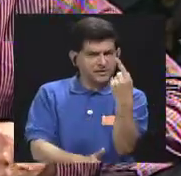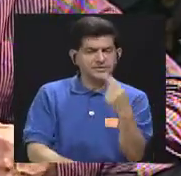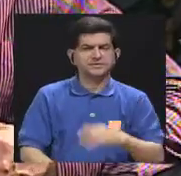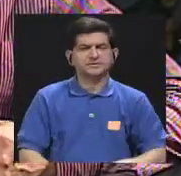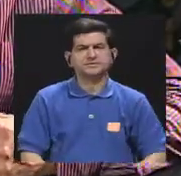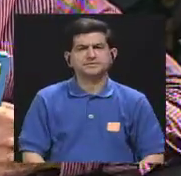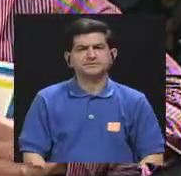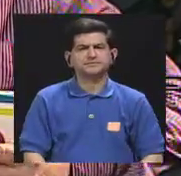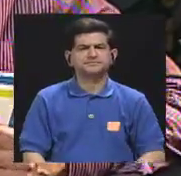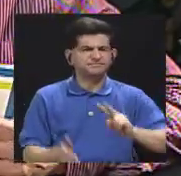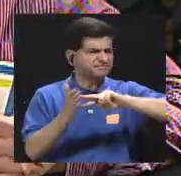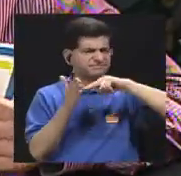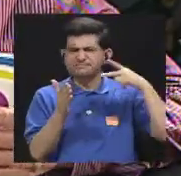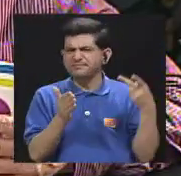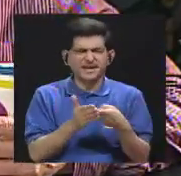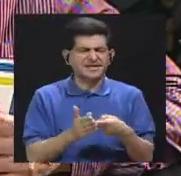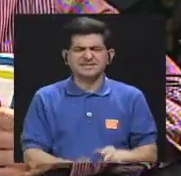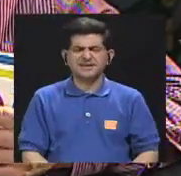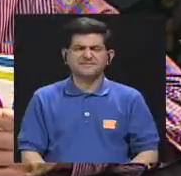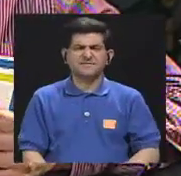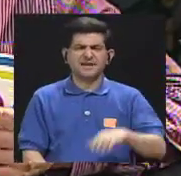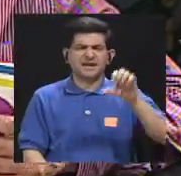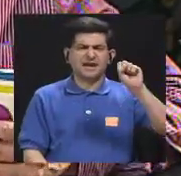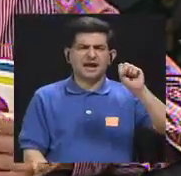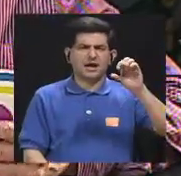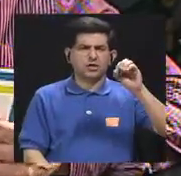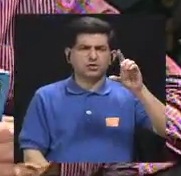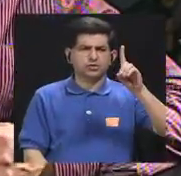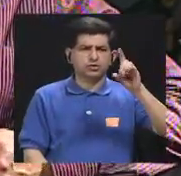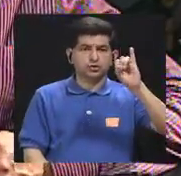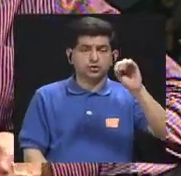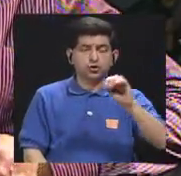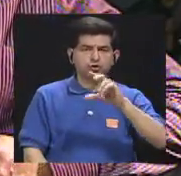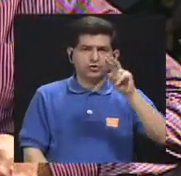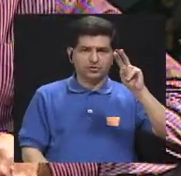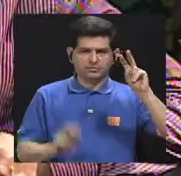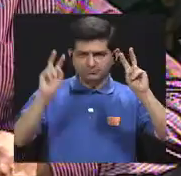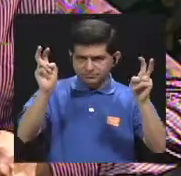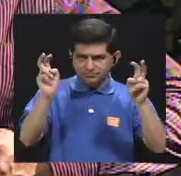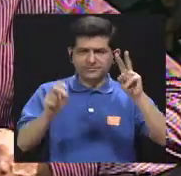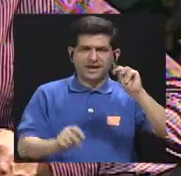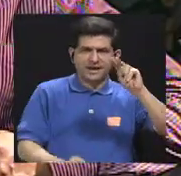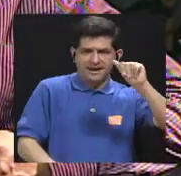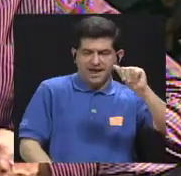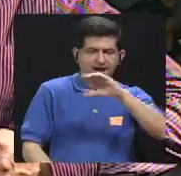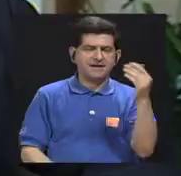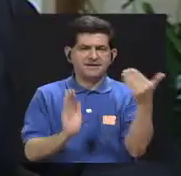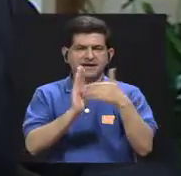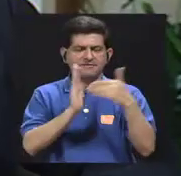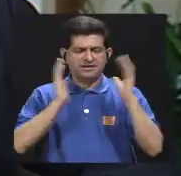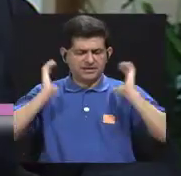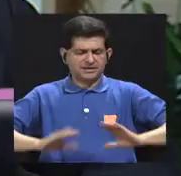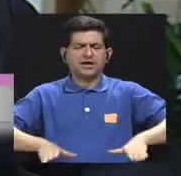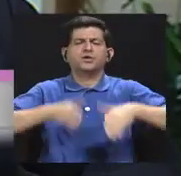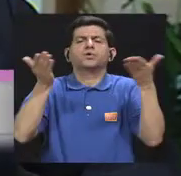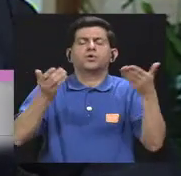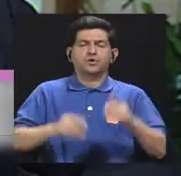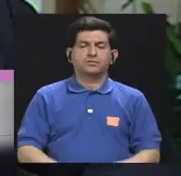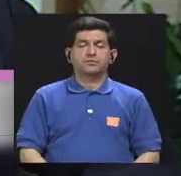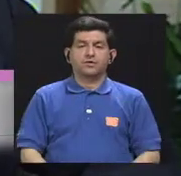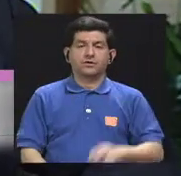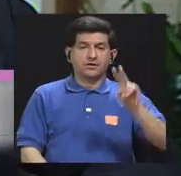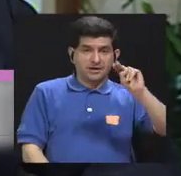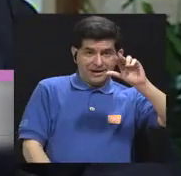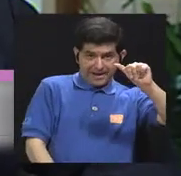qué es el sodio y en qué podría eventualmente afectar la presión arterial. Sí, bueno, el